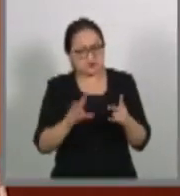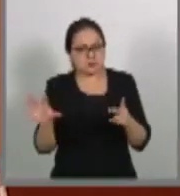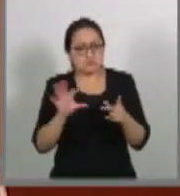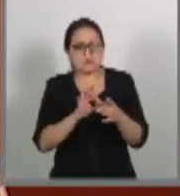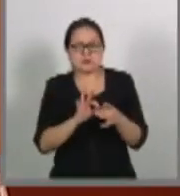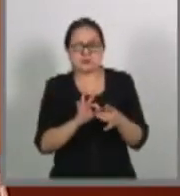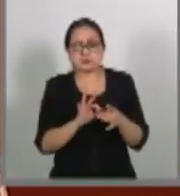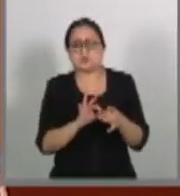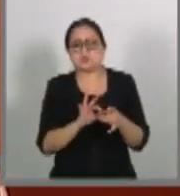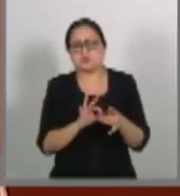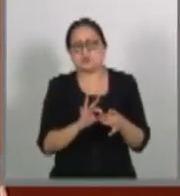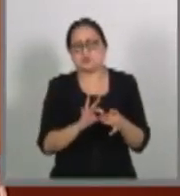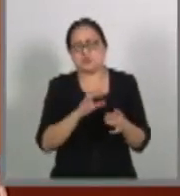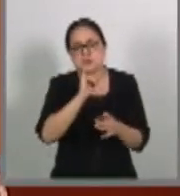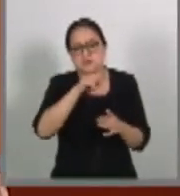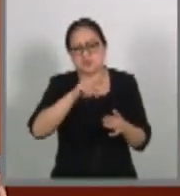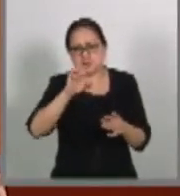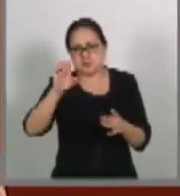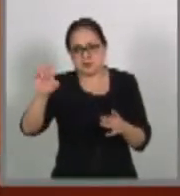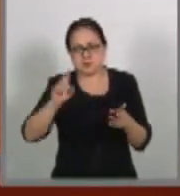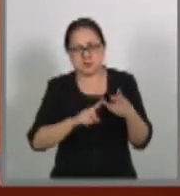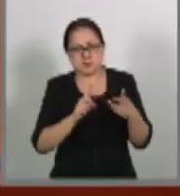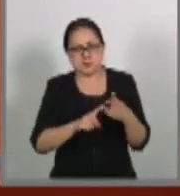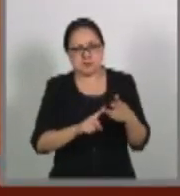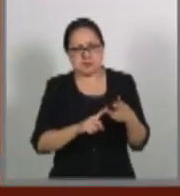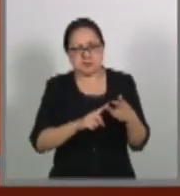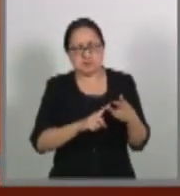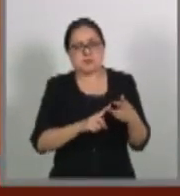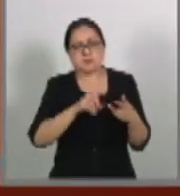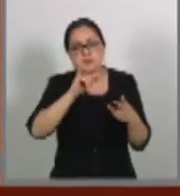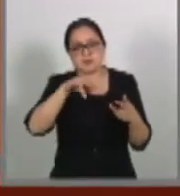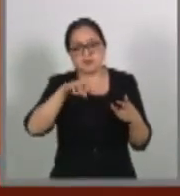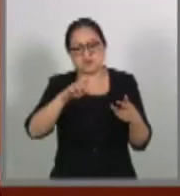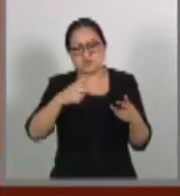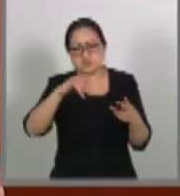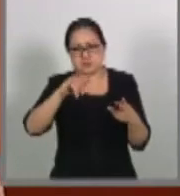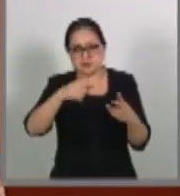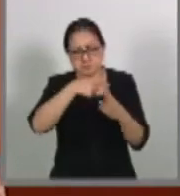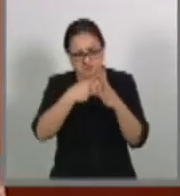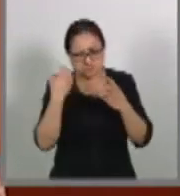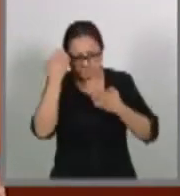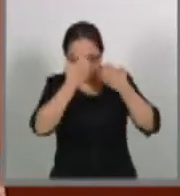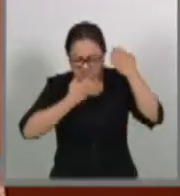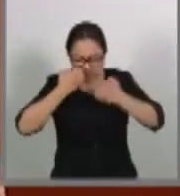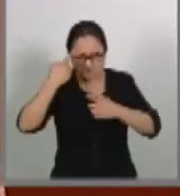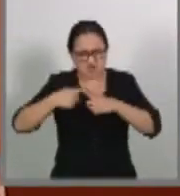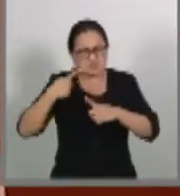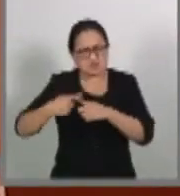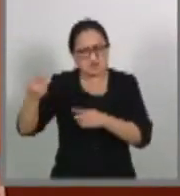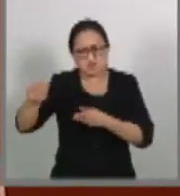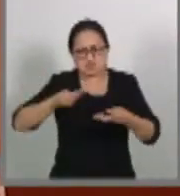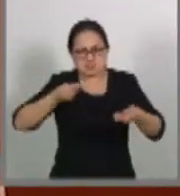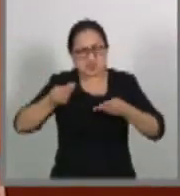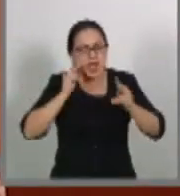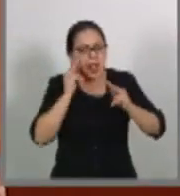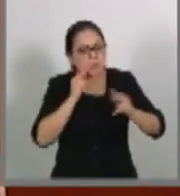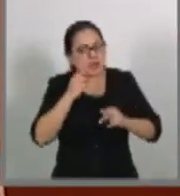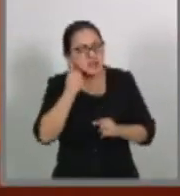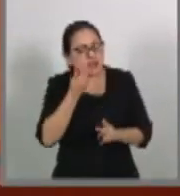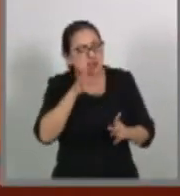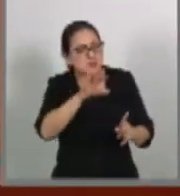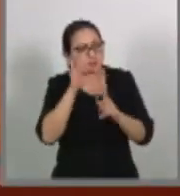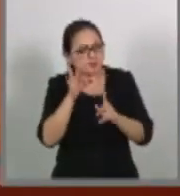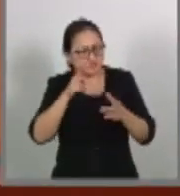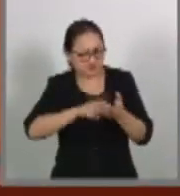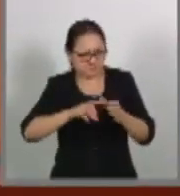Instituto Nacional para la Evaluación de la Educación y el Instituto Nacional de Estadística y Geografía, y que tiene la finalidad de evaluar a los aspirantes a comisionados de los respectivos